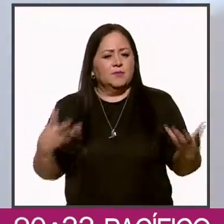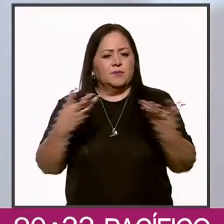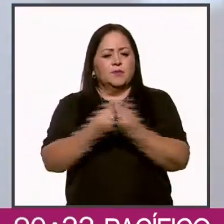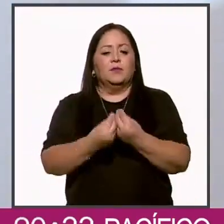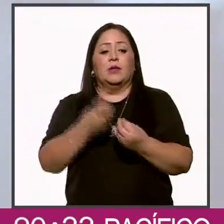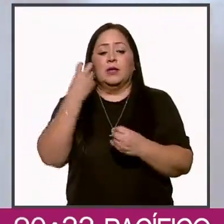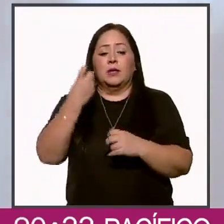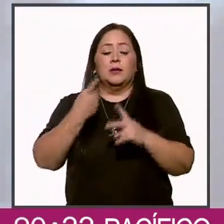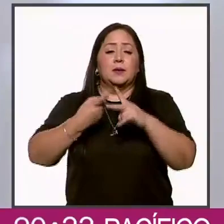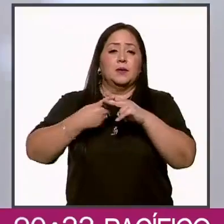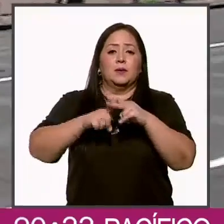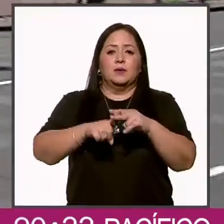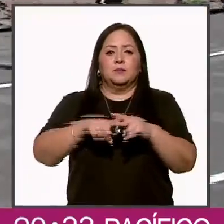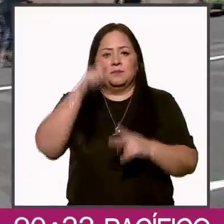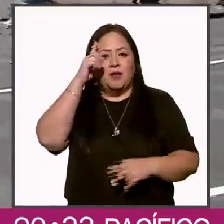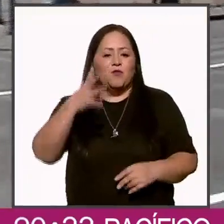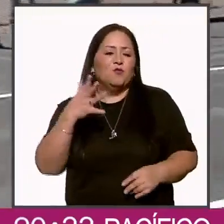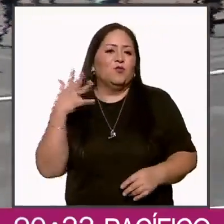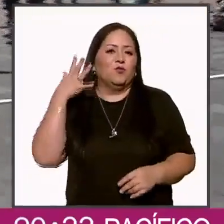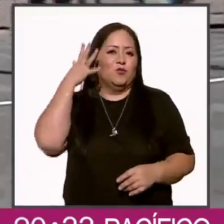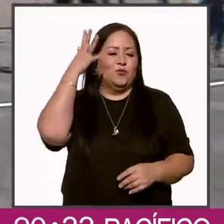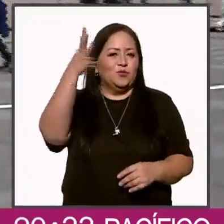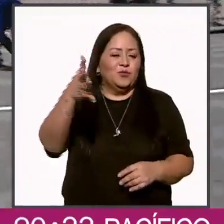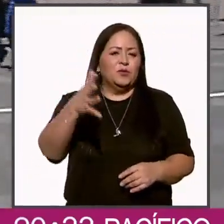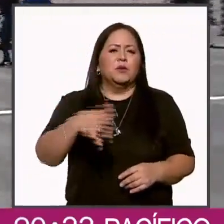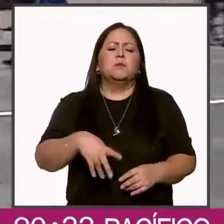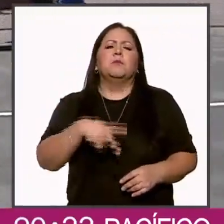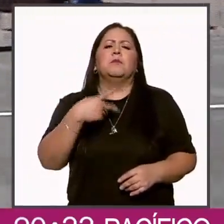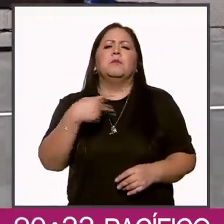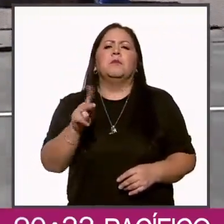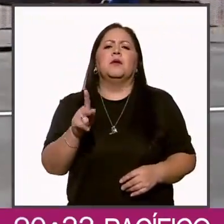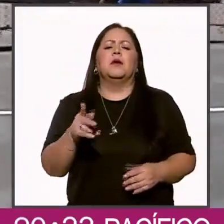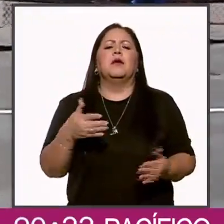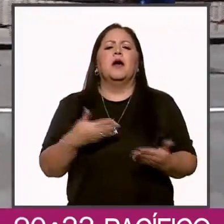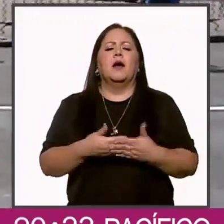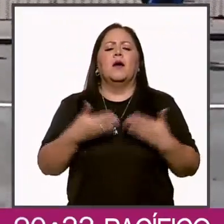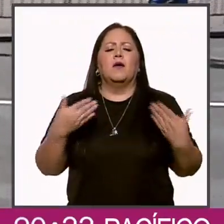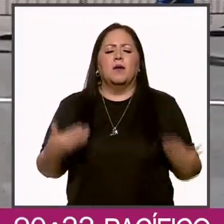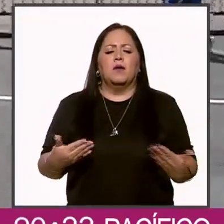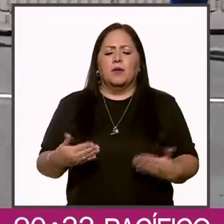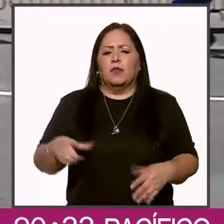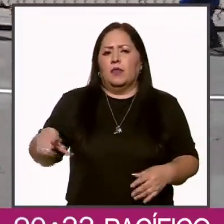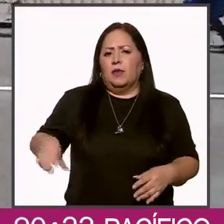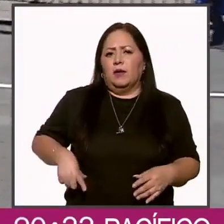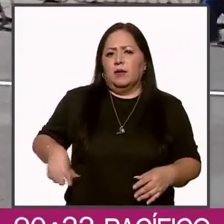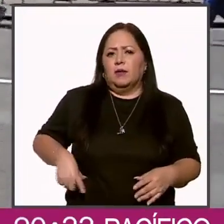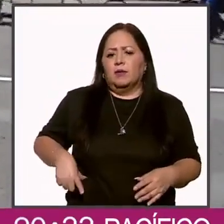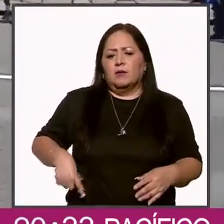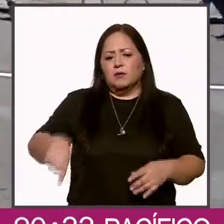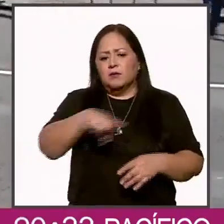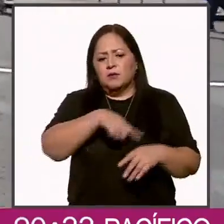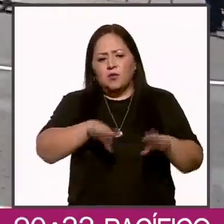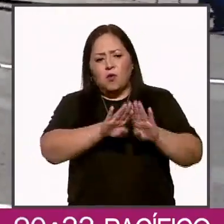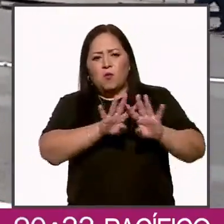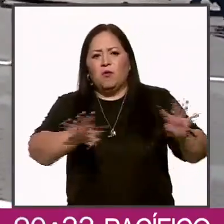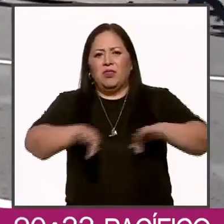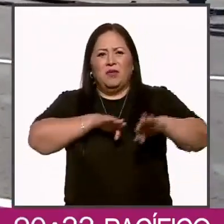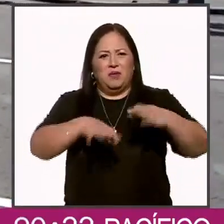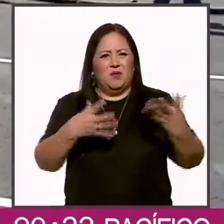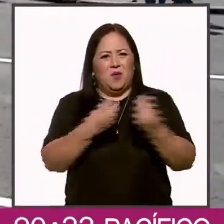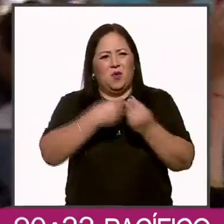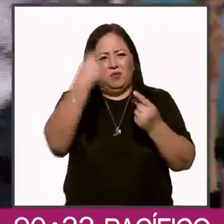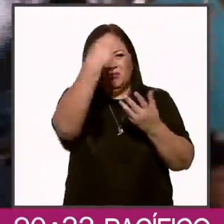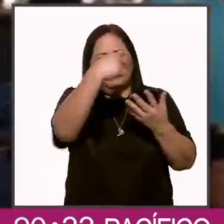Comenzó el futurismo. ¿En qué posiciones del gobierno quedarán estos personajes